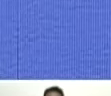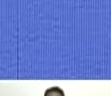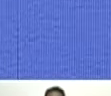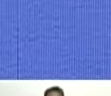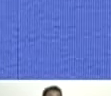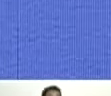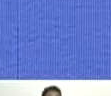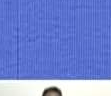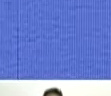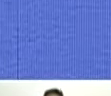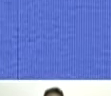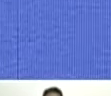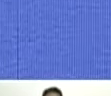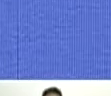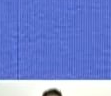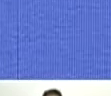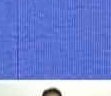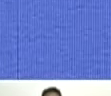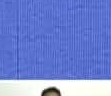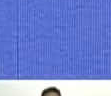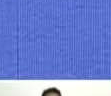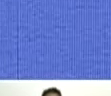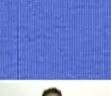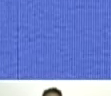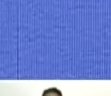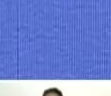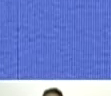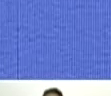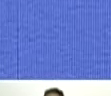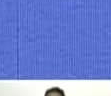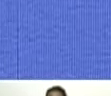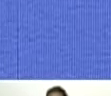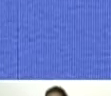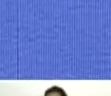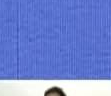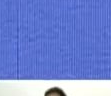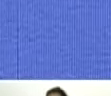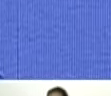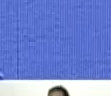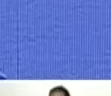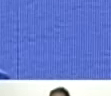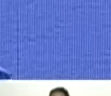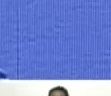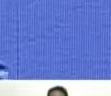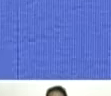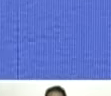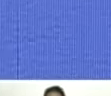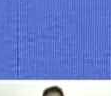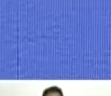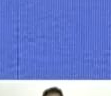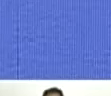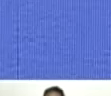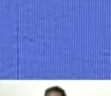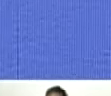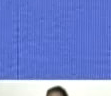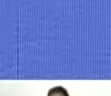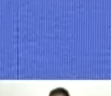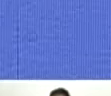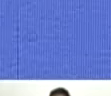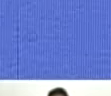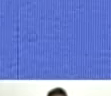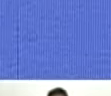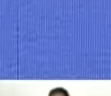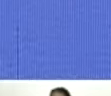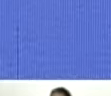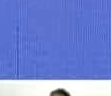perfecta, correcta y necesaria unión cívico-militar para trabajar. Cuando nos unimos es para trabajar,